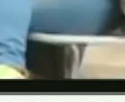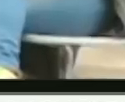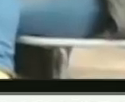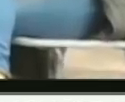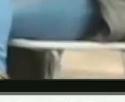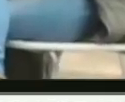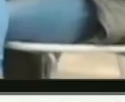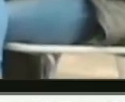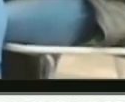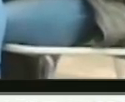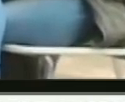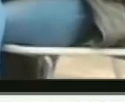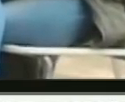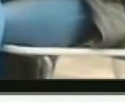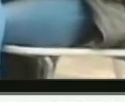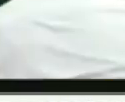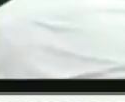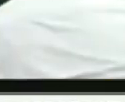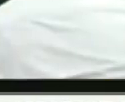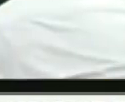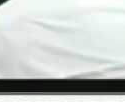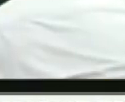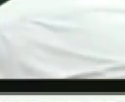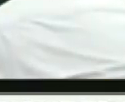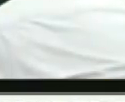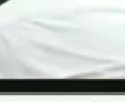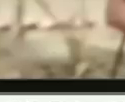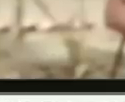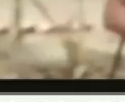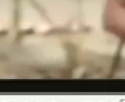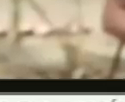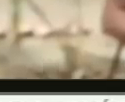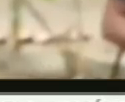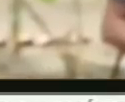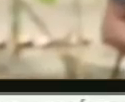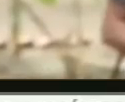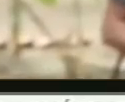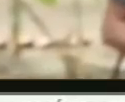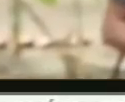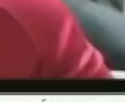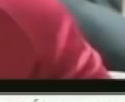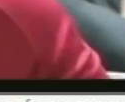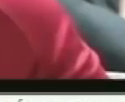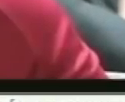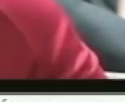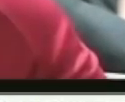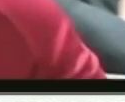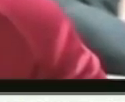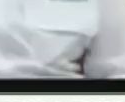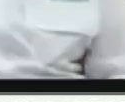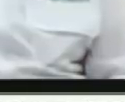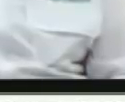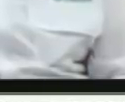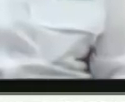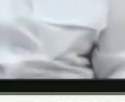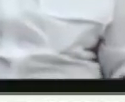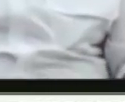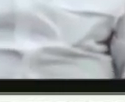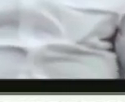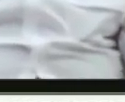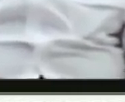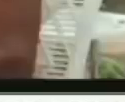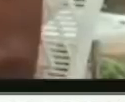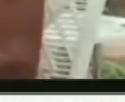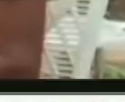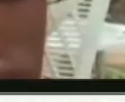cuenta. Entonces quiere decir, como productor, que es rentable. Siempre y cuando sigas la metodología adecuada, siempre y cuando nosotros nos